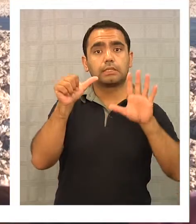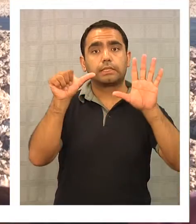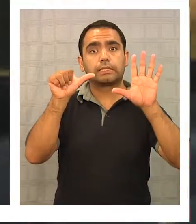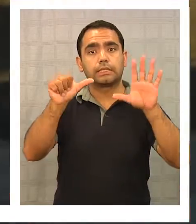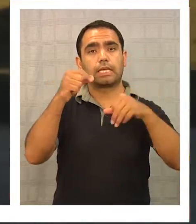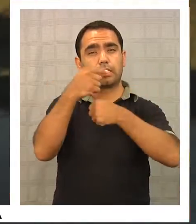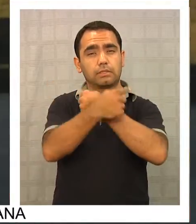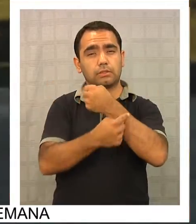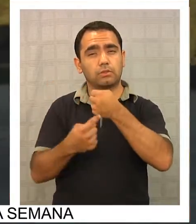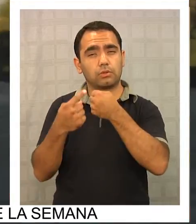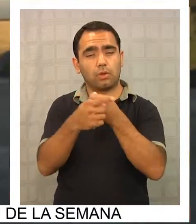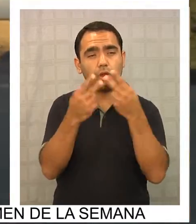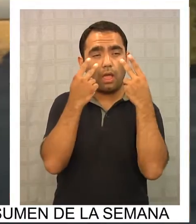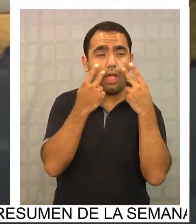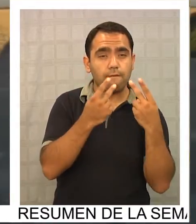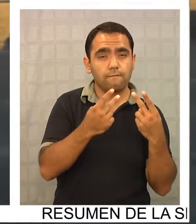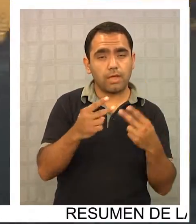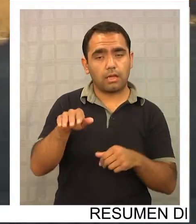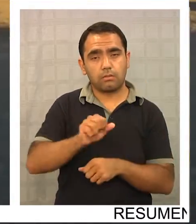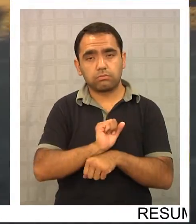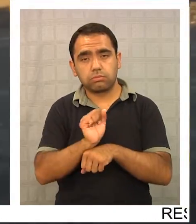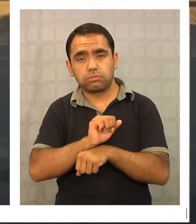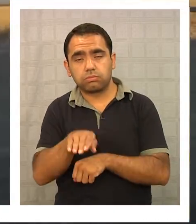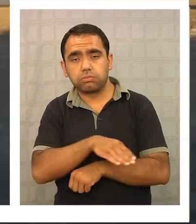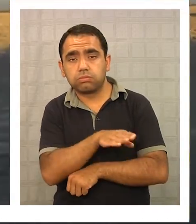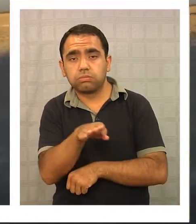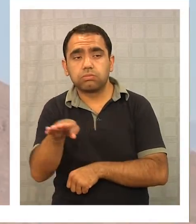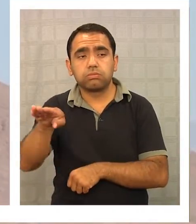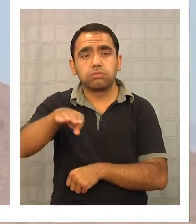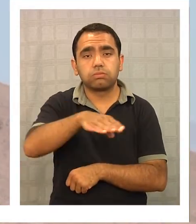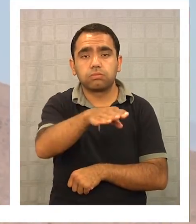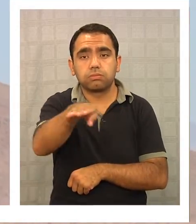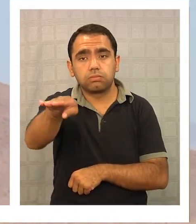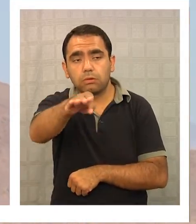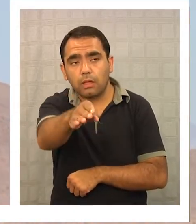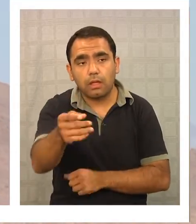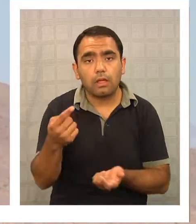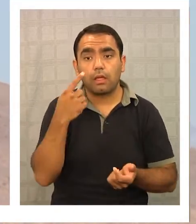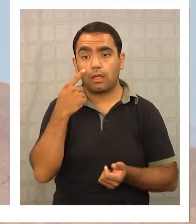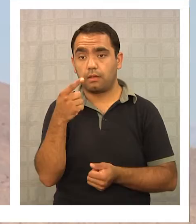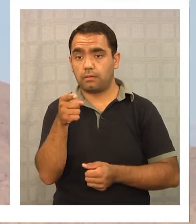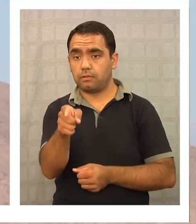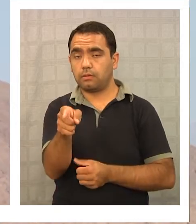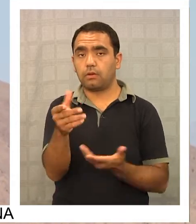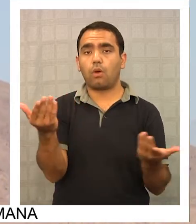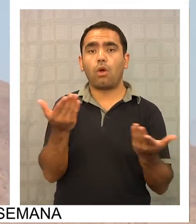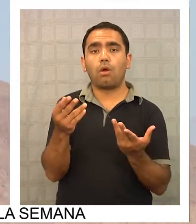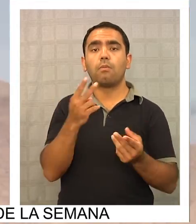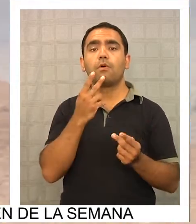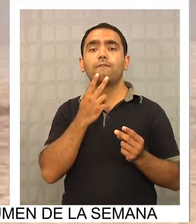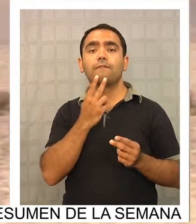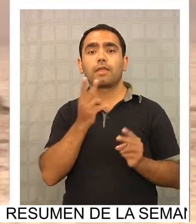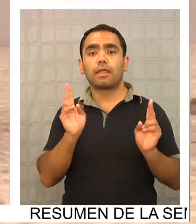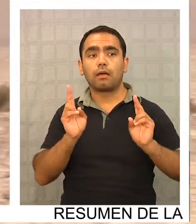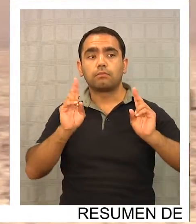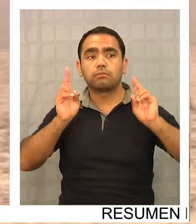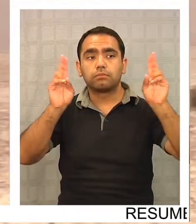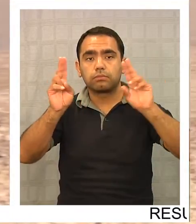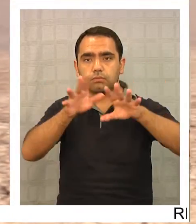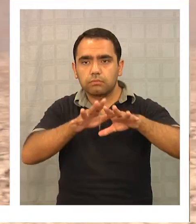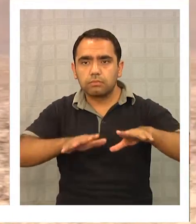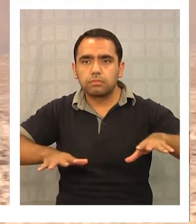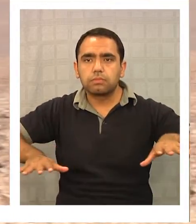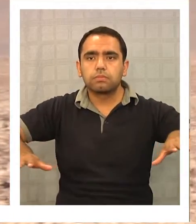valor en este lugar. Luego de las casi seis horas de viaje dentro de la Reserva Nacional Pampa del Tamarugal, pudimos